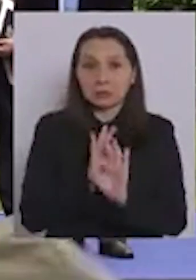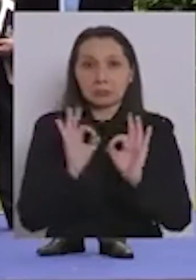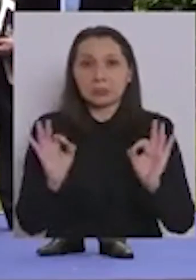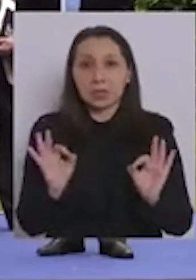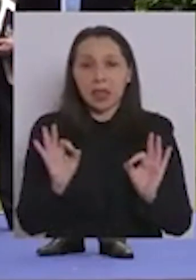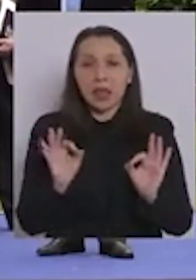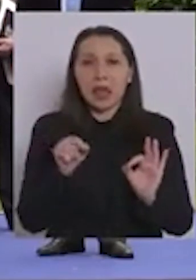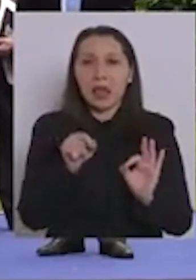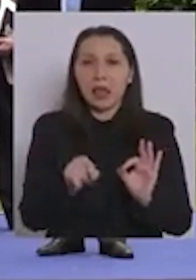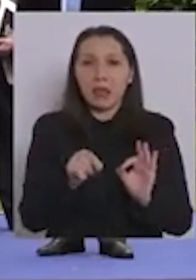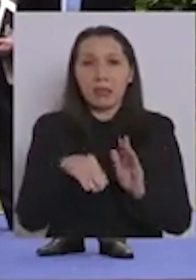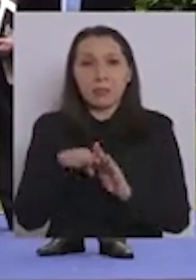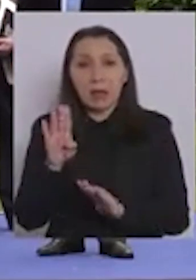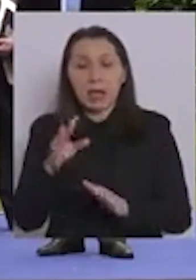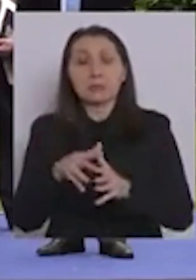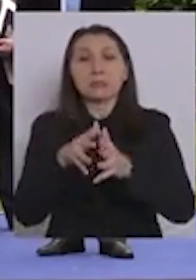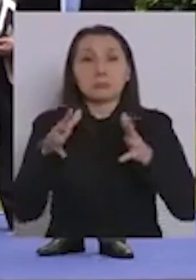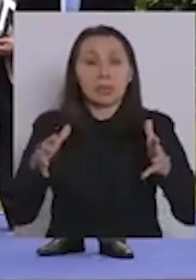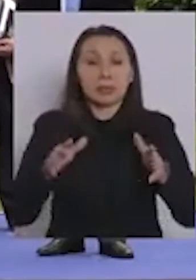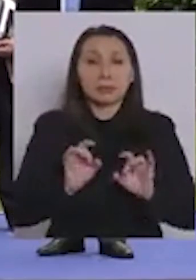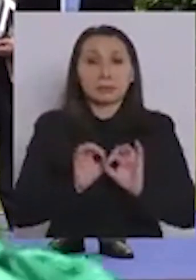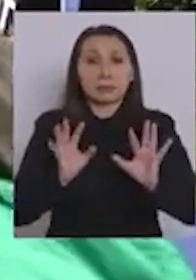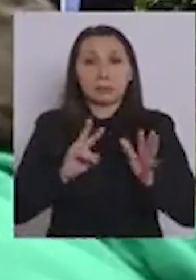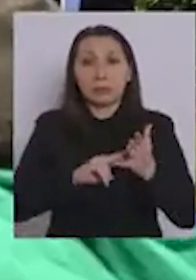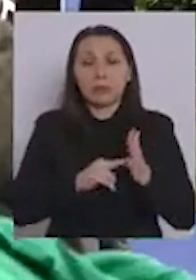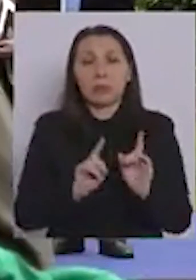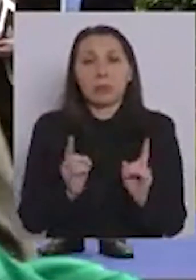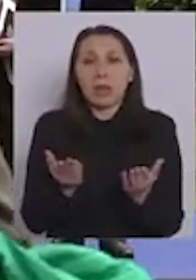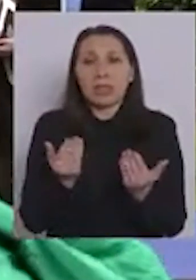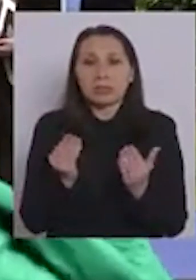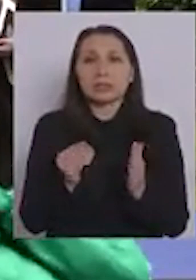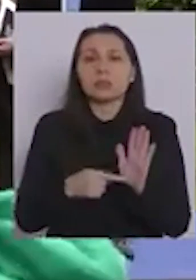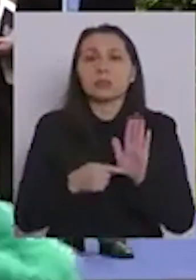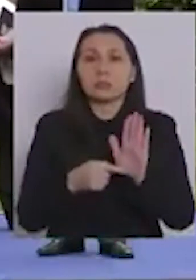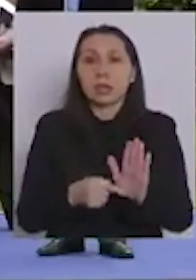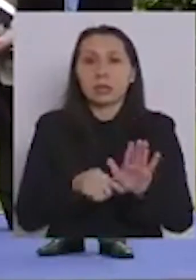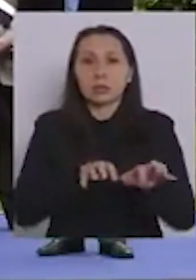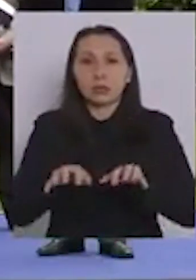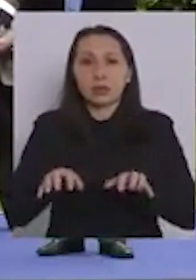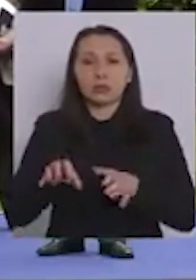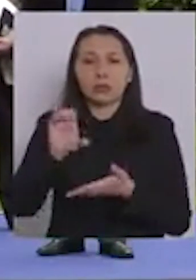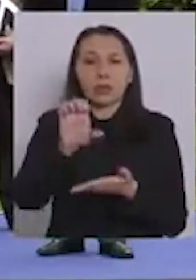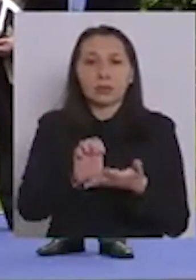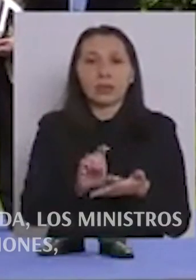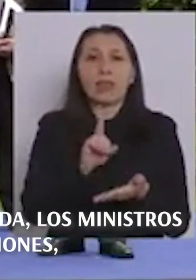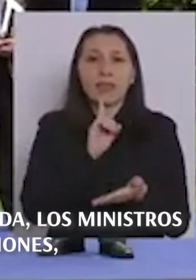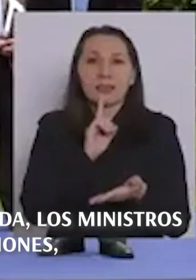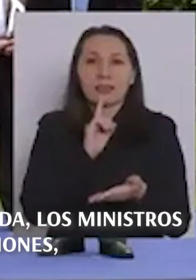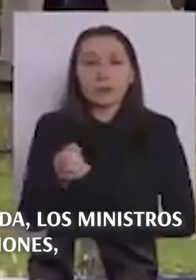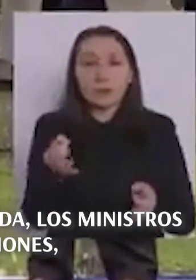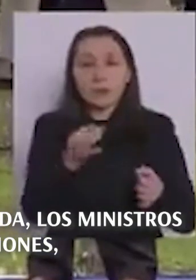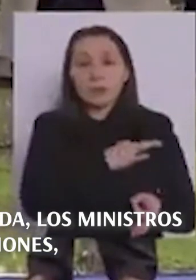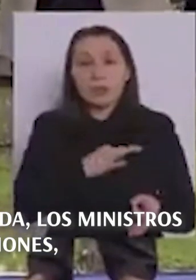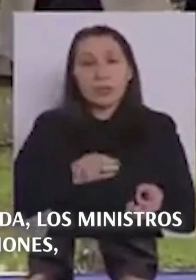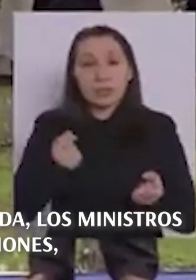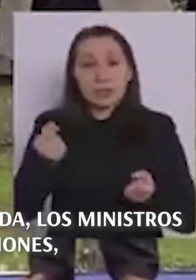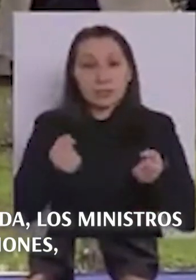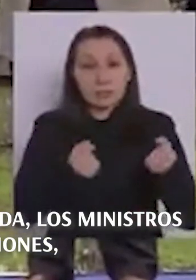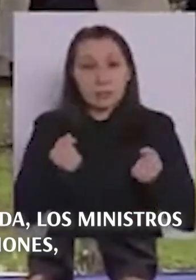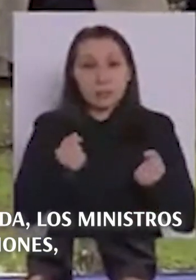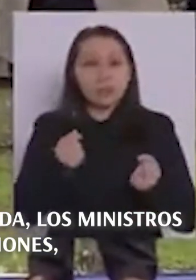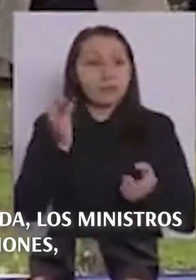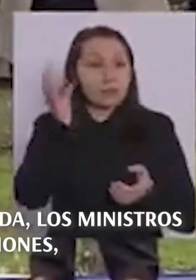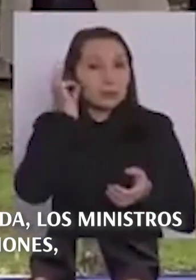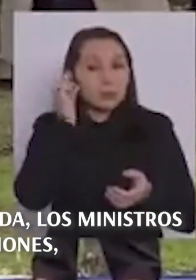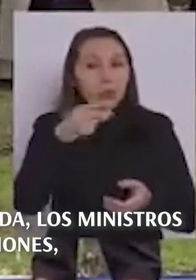pasado a mayores y que no haya sido necesario aplicar los instrumentos que el Estado tiene frente a estas situaciones. Yo quiero